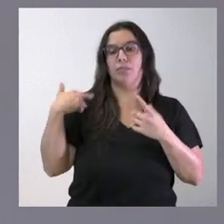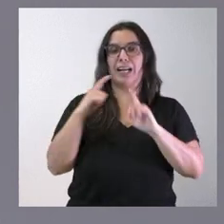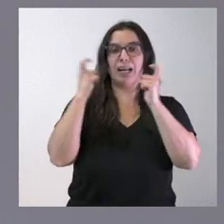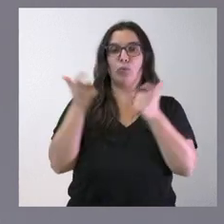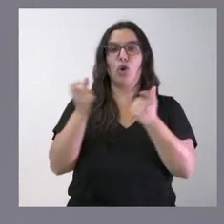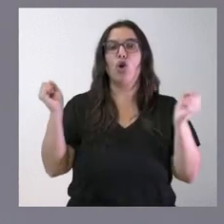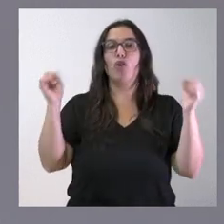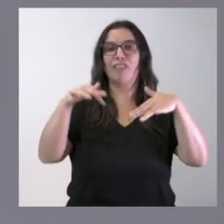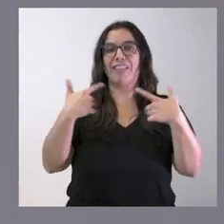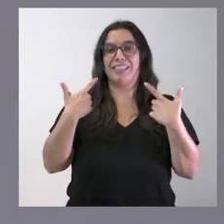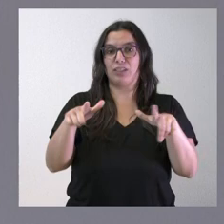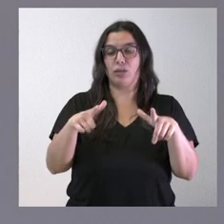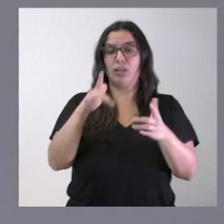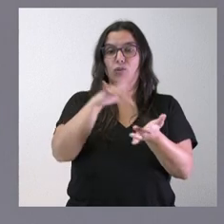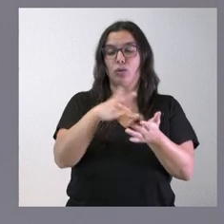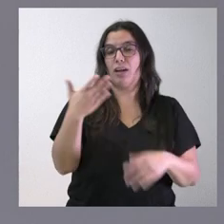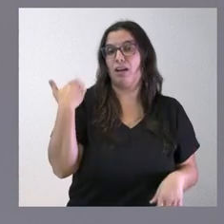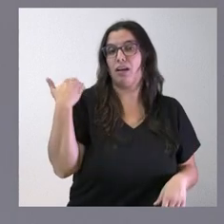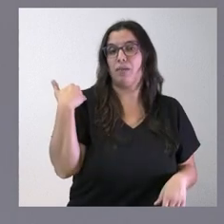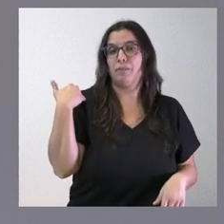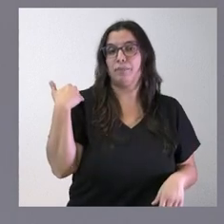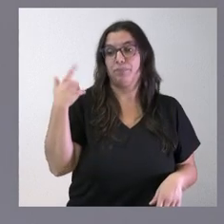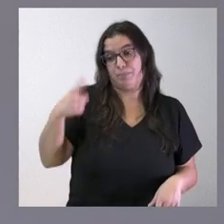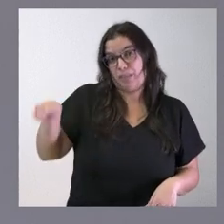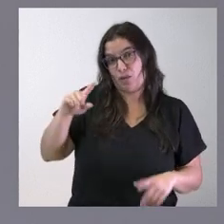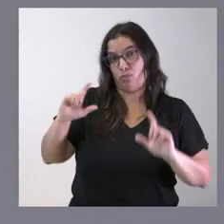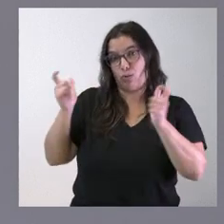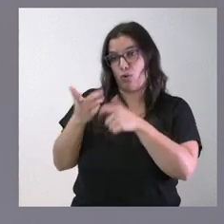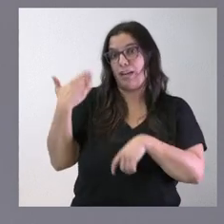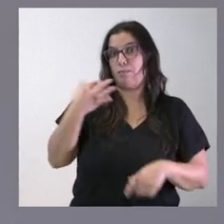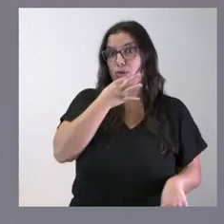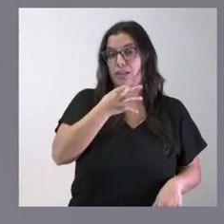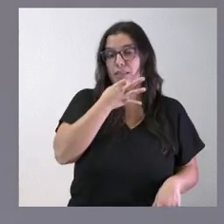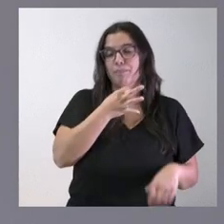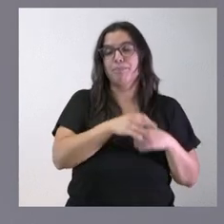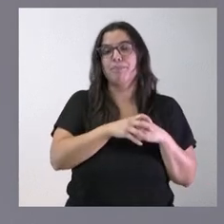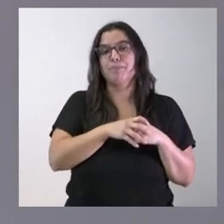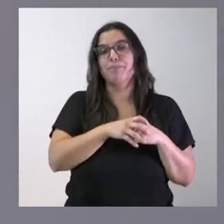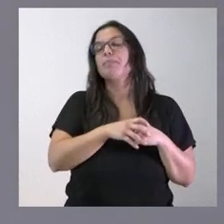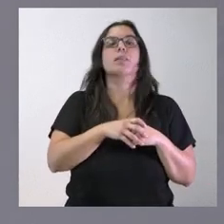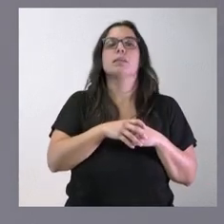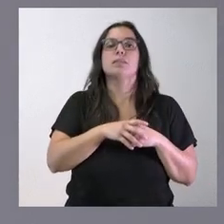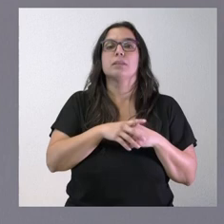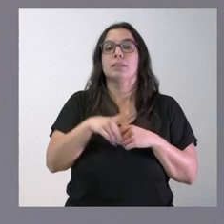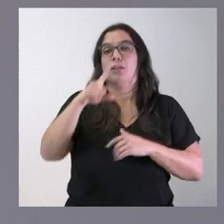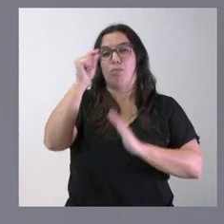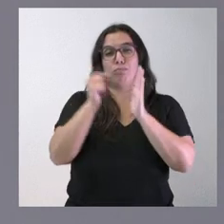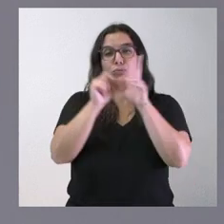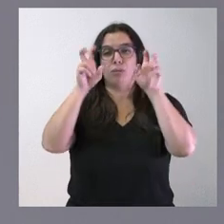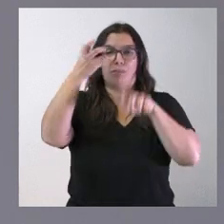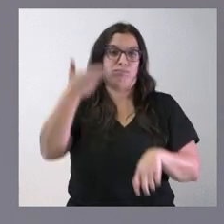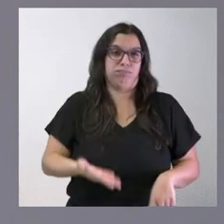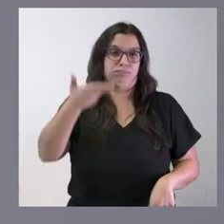sectorial que tuvieron en la tarde de ayer, donde el punto estrella es abordar